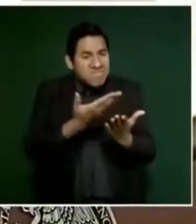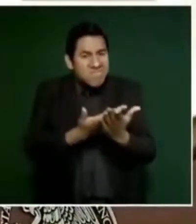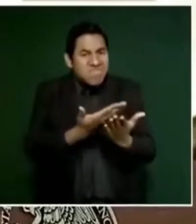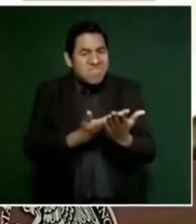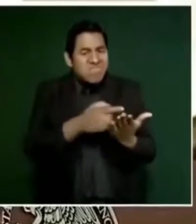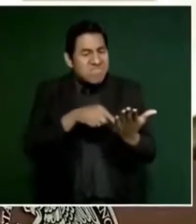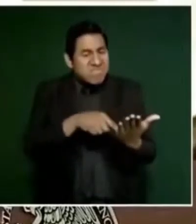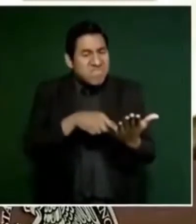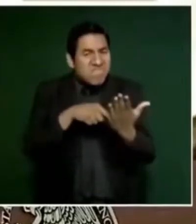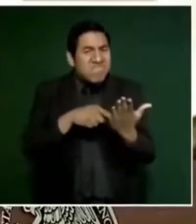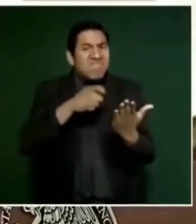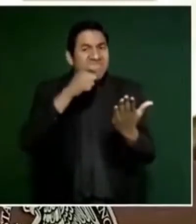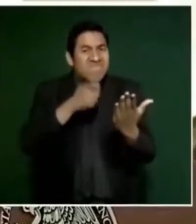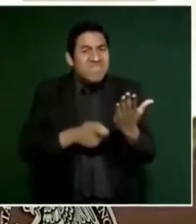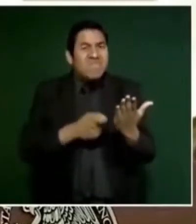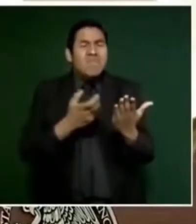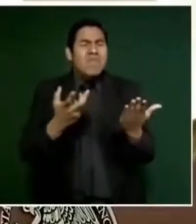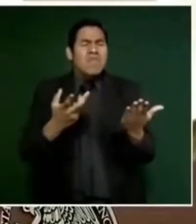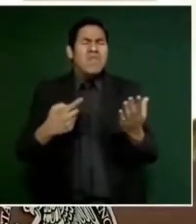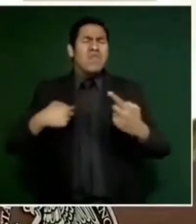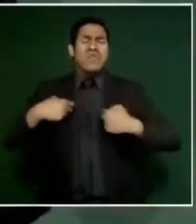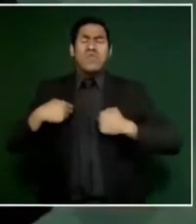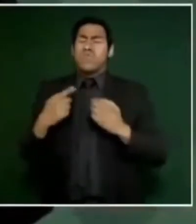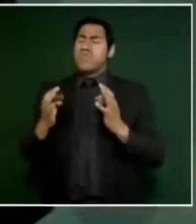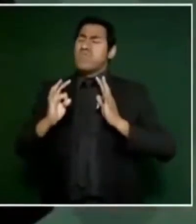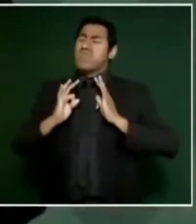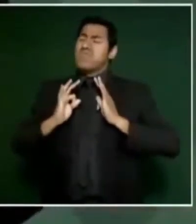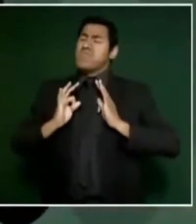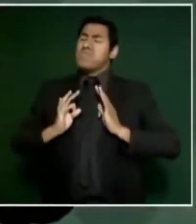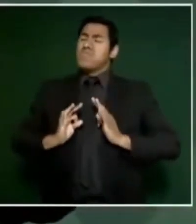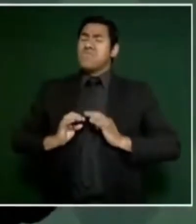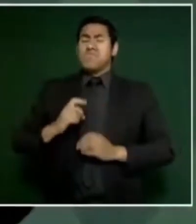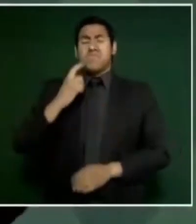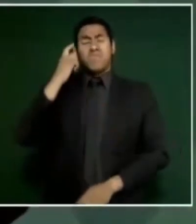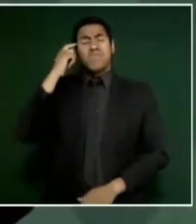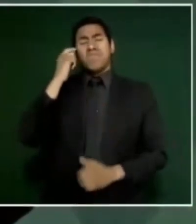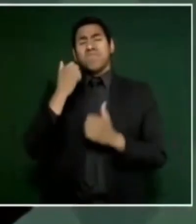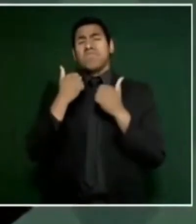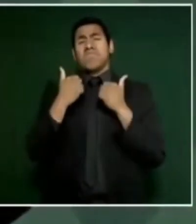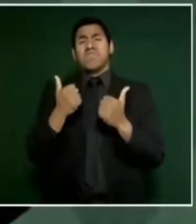si se tiene la conciencia tranquila, no pasa nada.